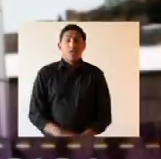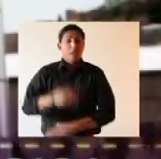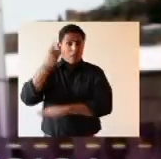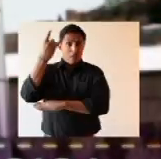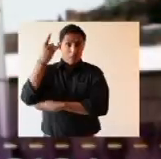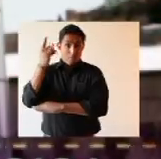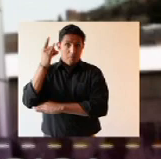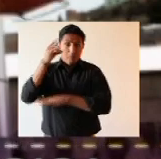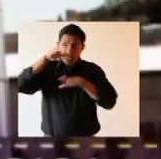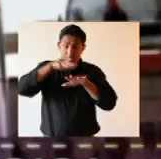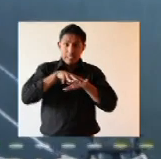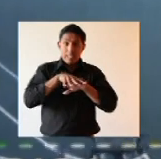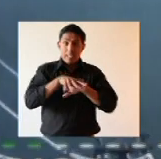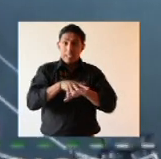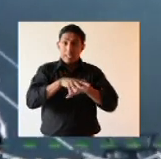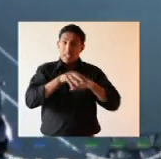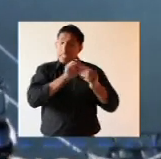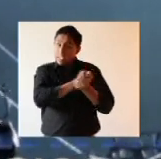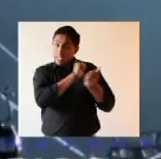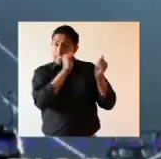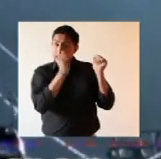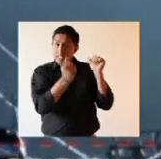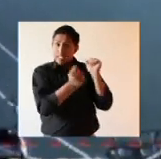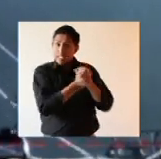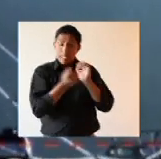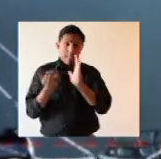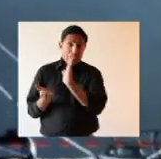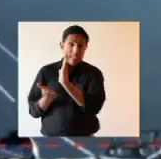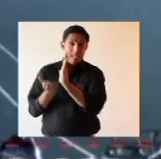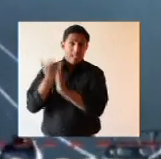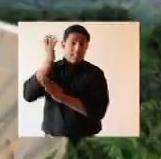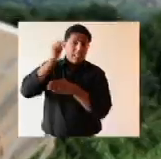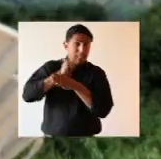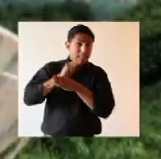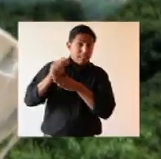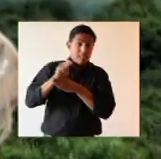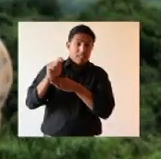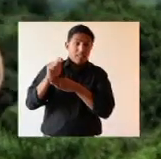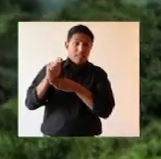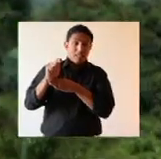Bolivia se integra, moderniza y crece tecnológicamente.